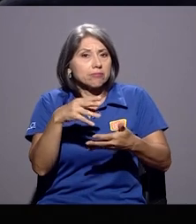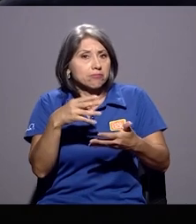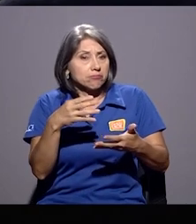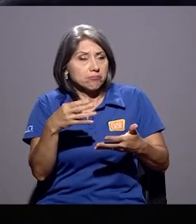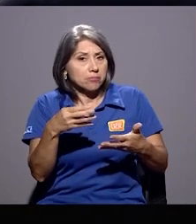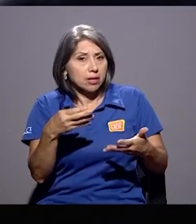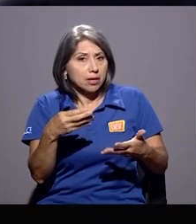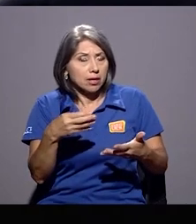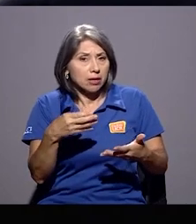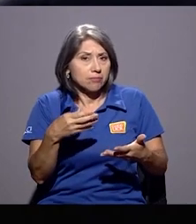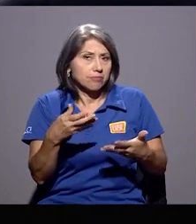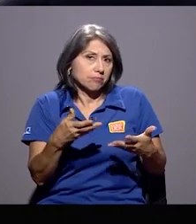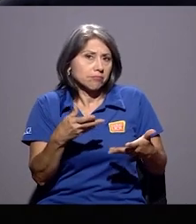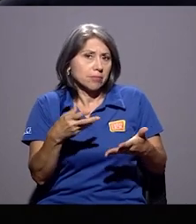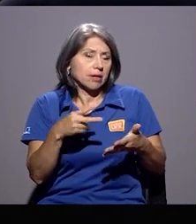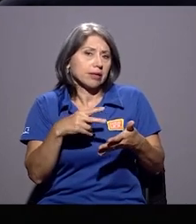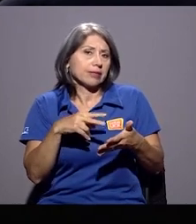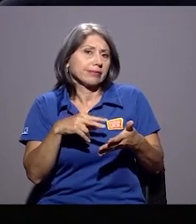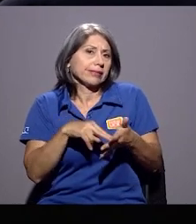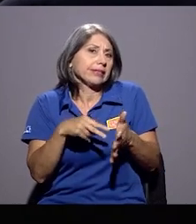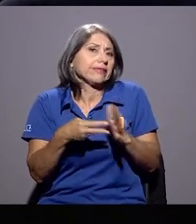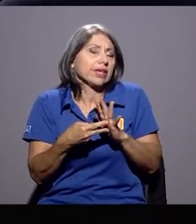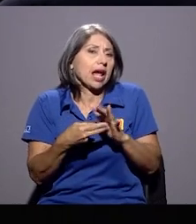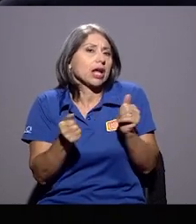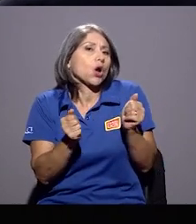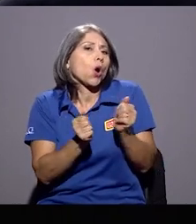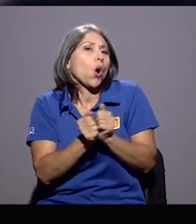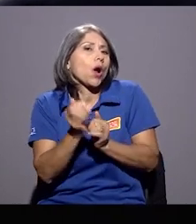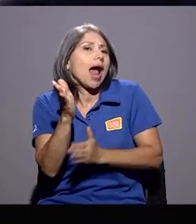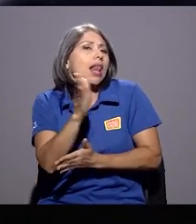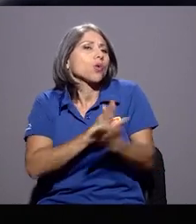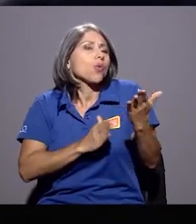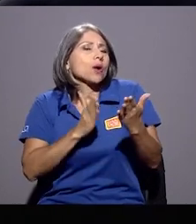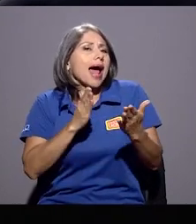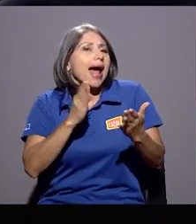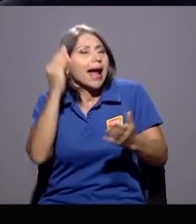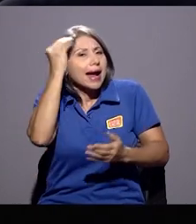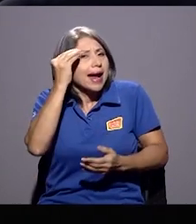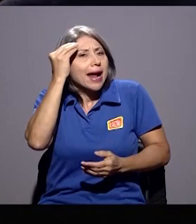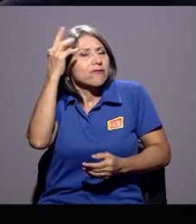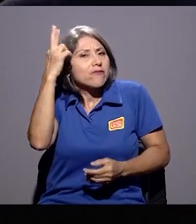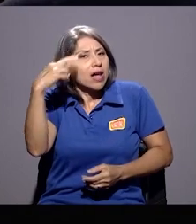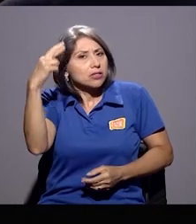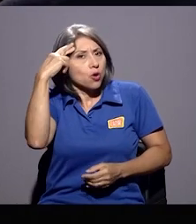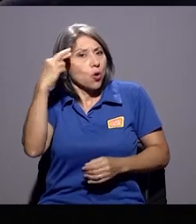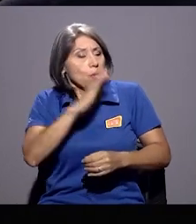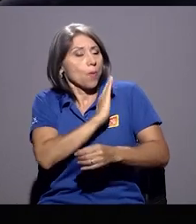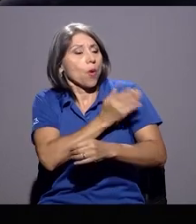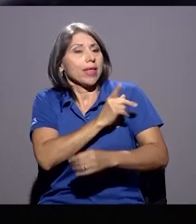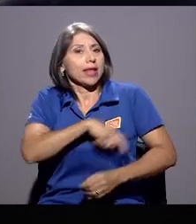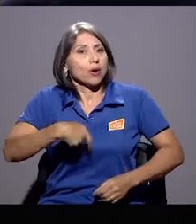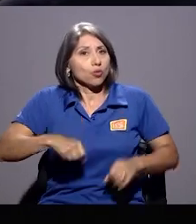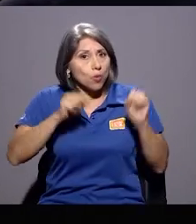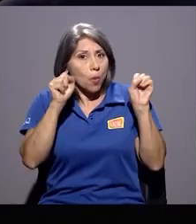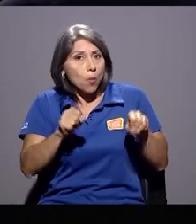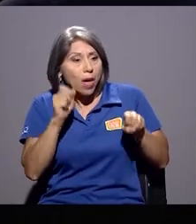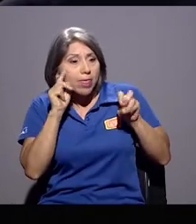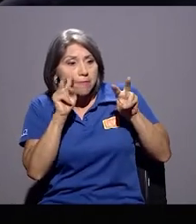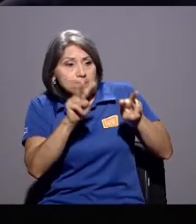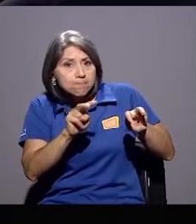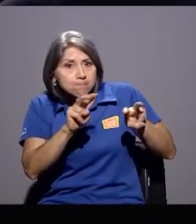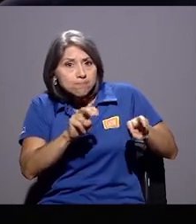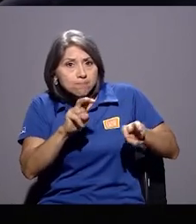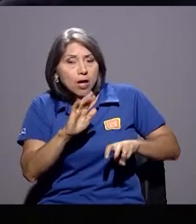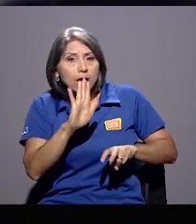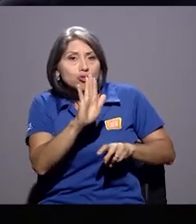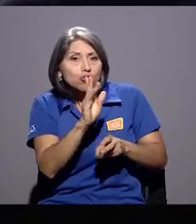razón el Ejecutivo pueda acceder a esas cuentas que resultaban antes íntimas,